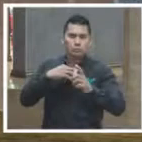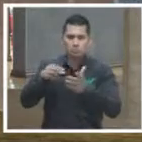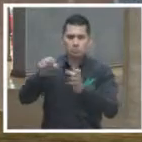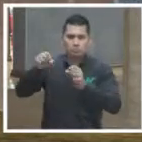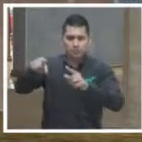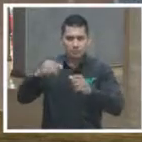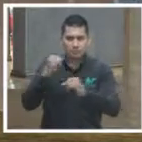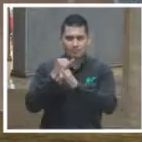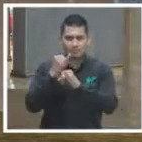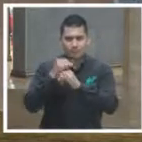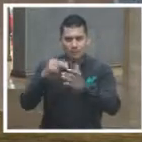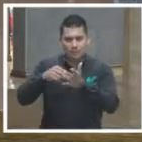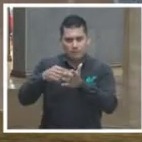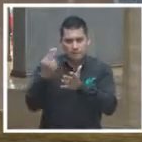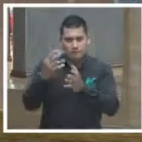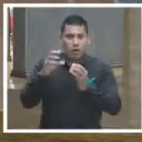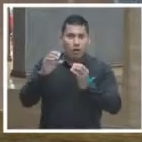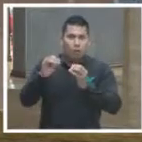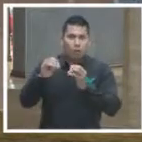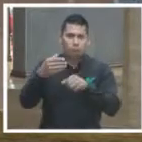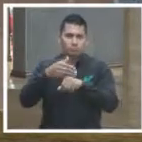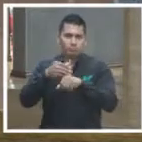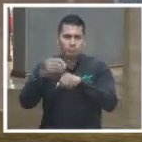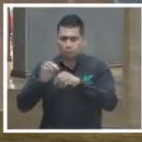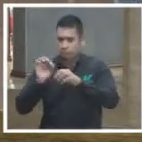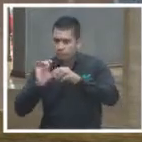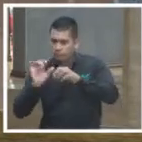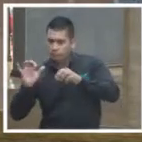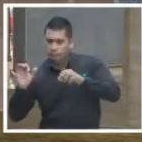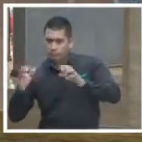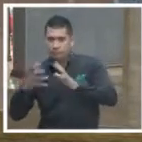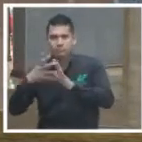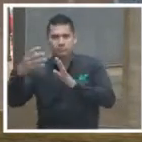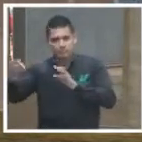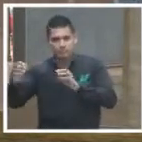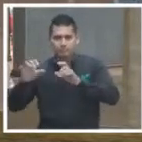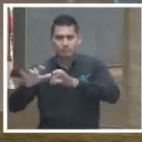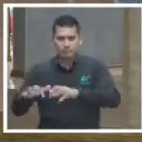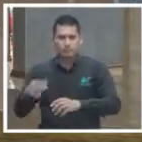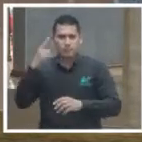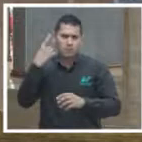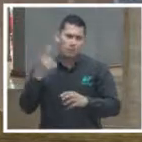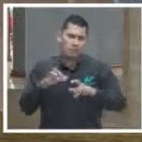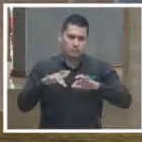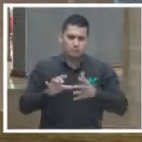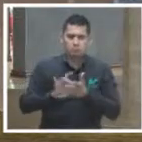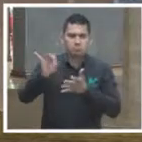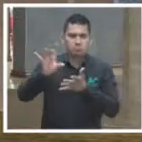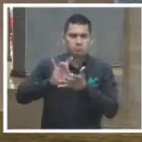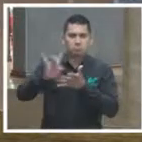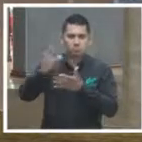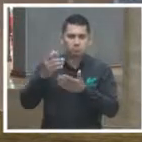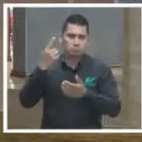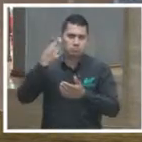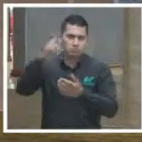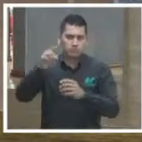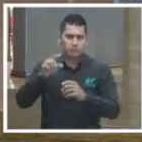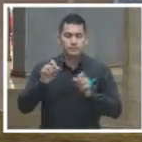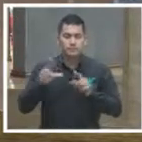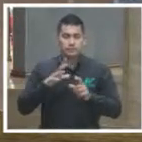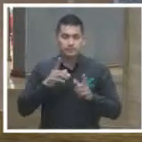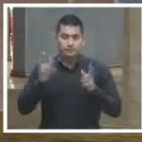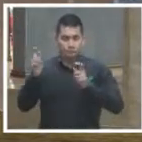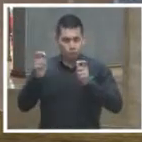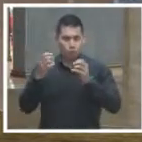algunas claves para inclusive ir presentando escritos por ejemplo se tiene un control y un